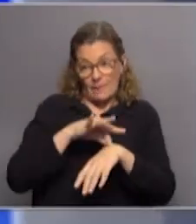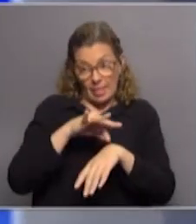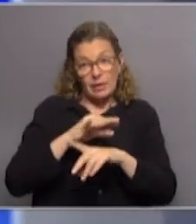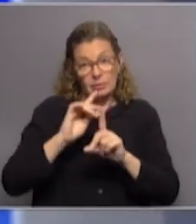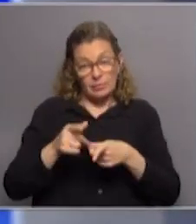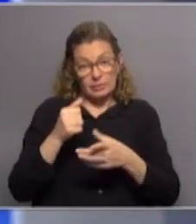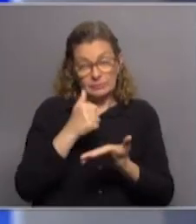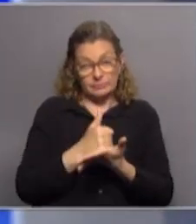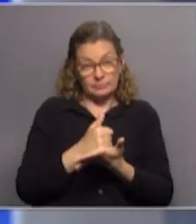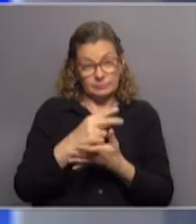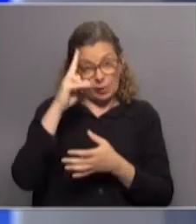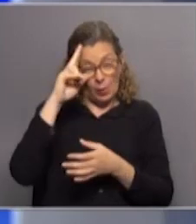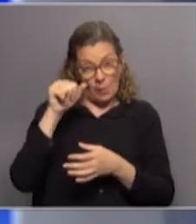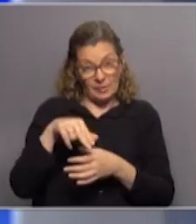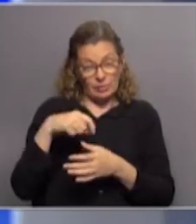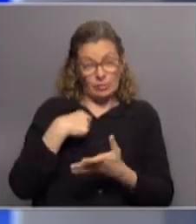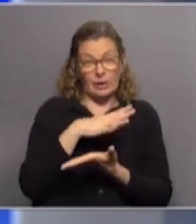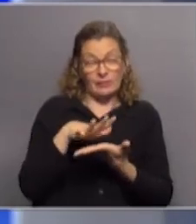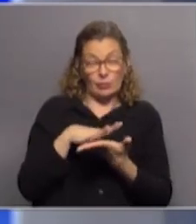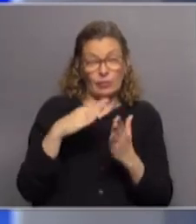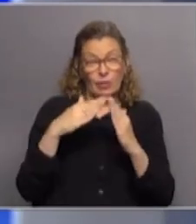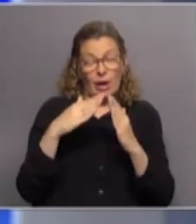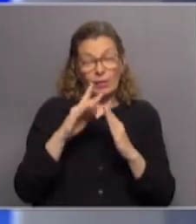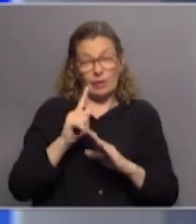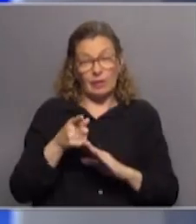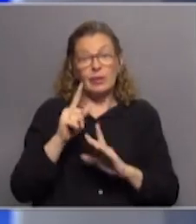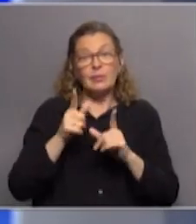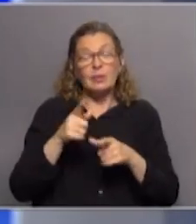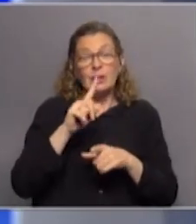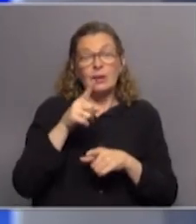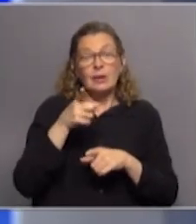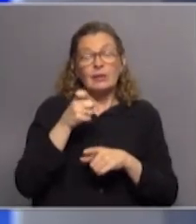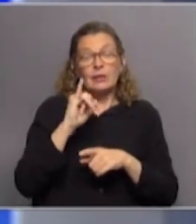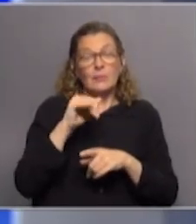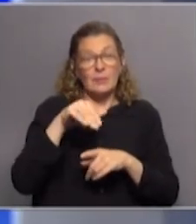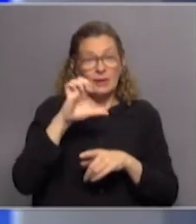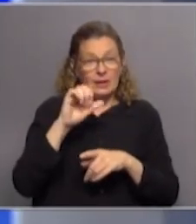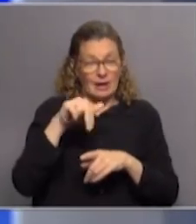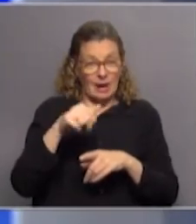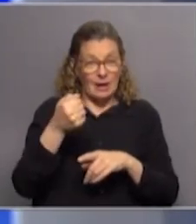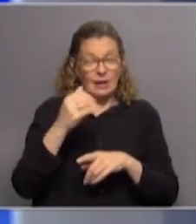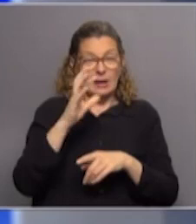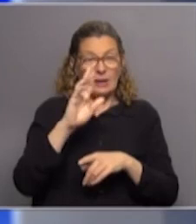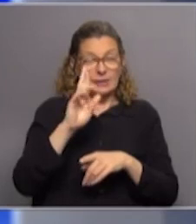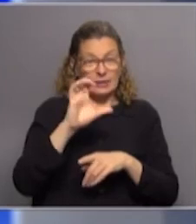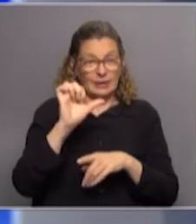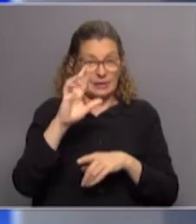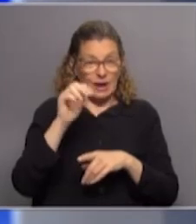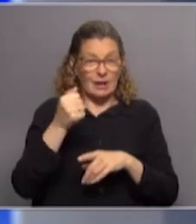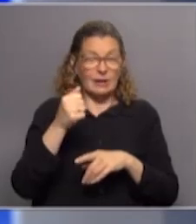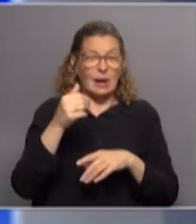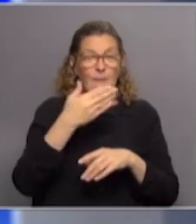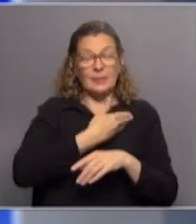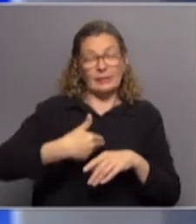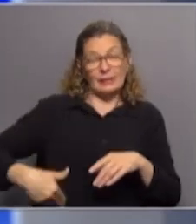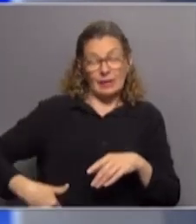tenemos justamente una opinión con respecto a la situación de Casa de Galicia de Jimena Carrera, que es justamente la presidenta del gremio médico